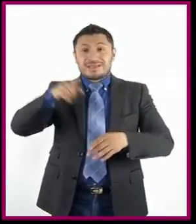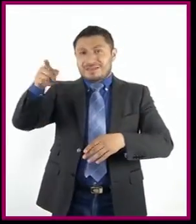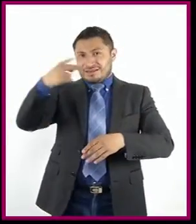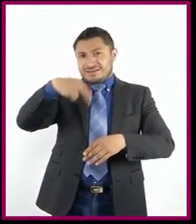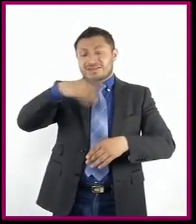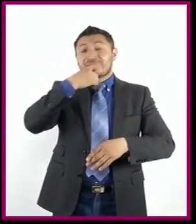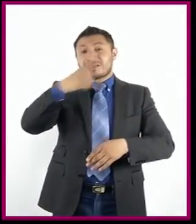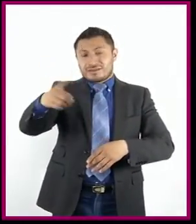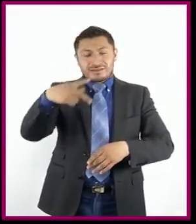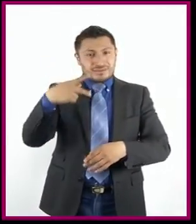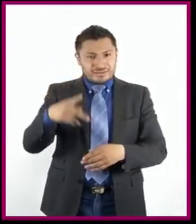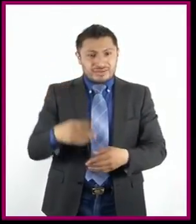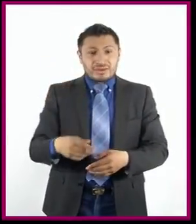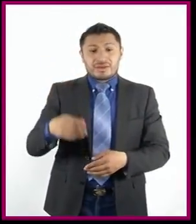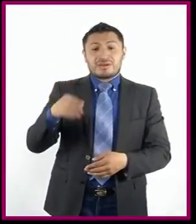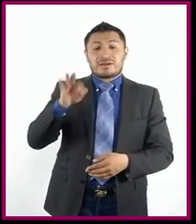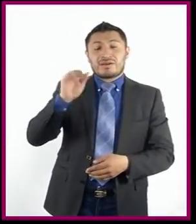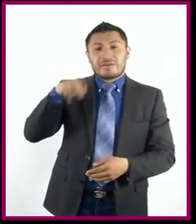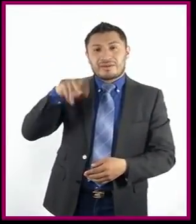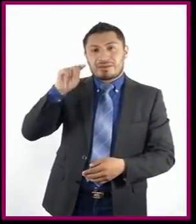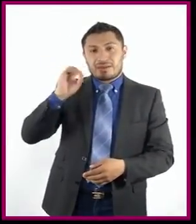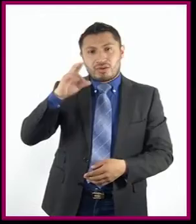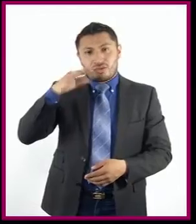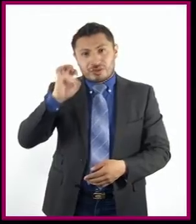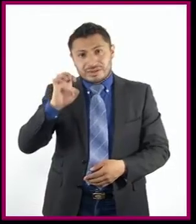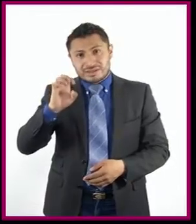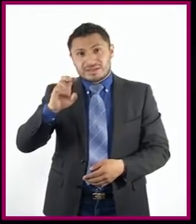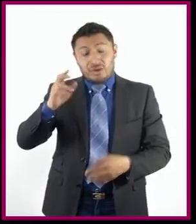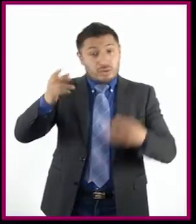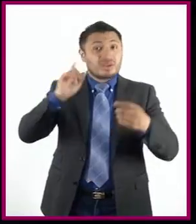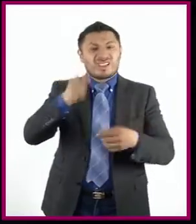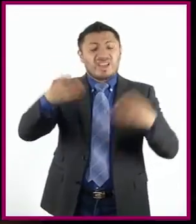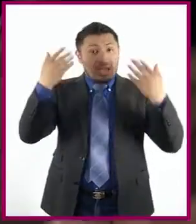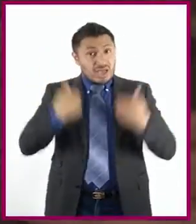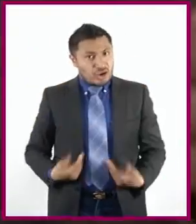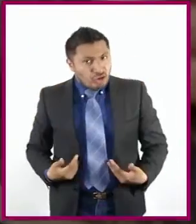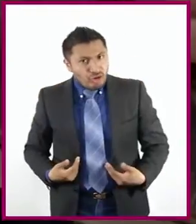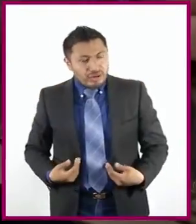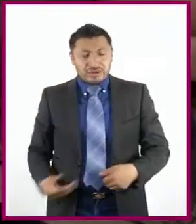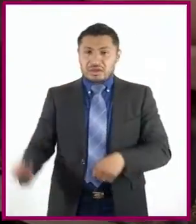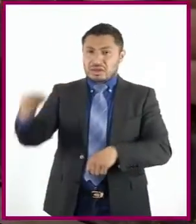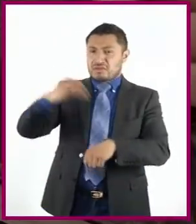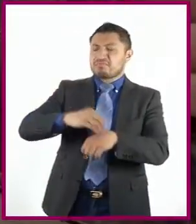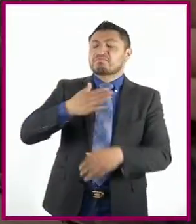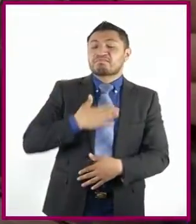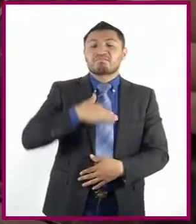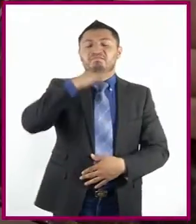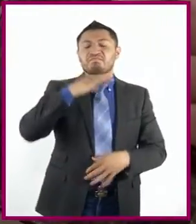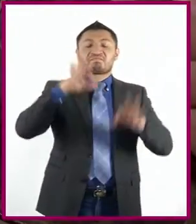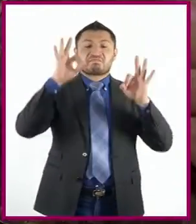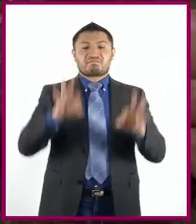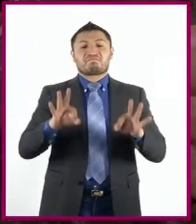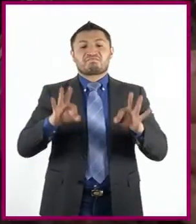que el fantoche, no sea sello, se portó dignamente.